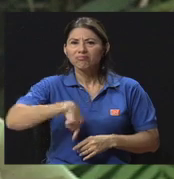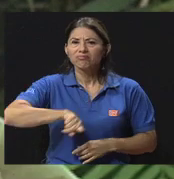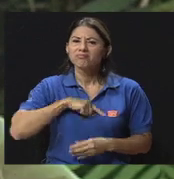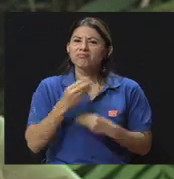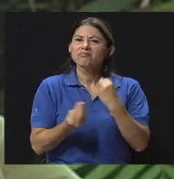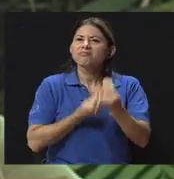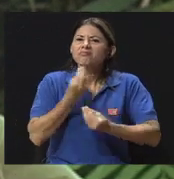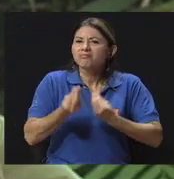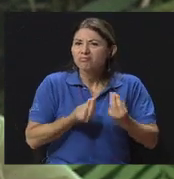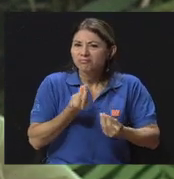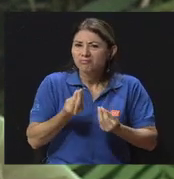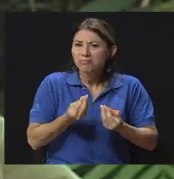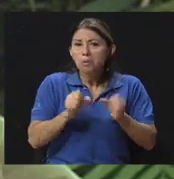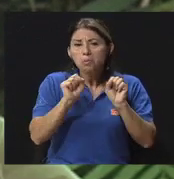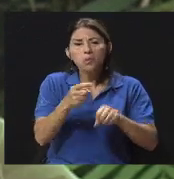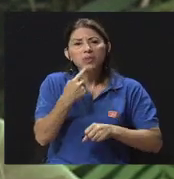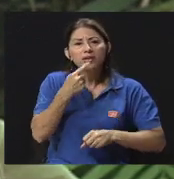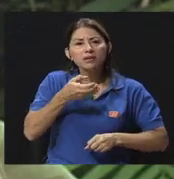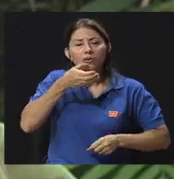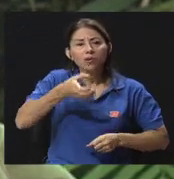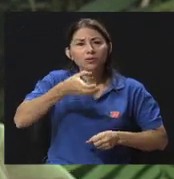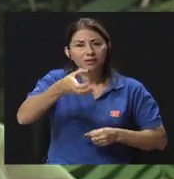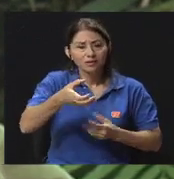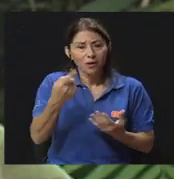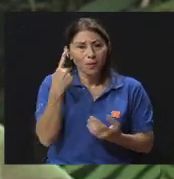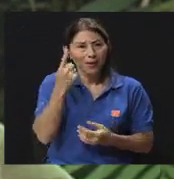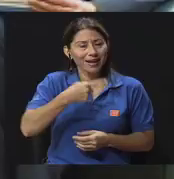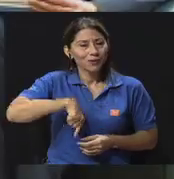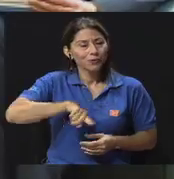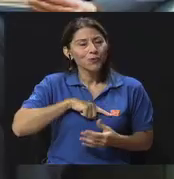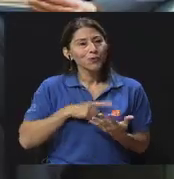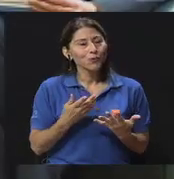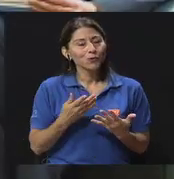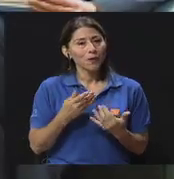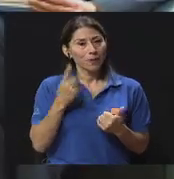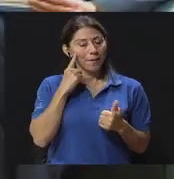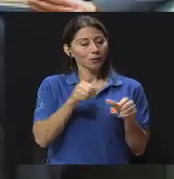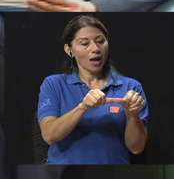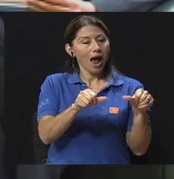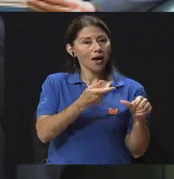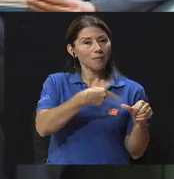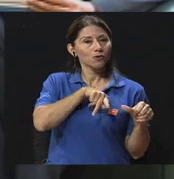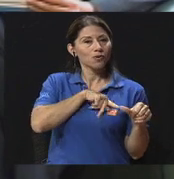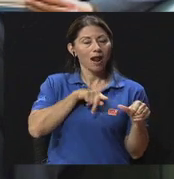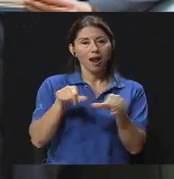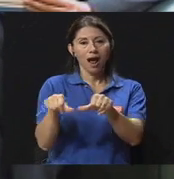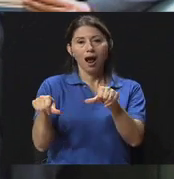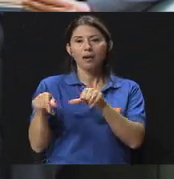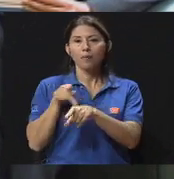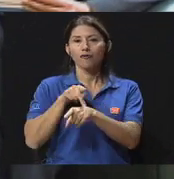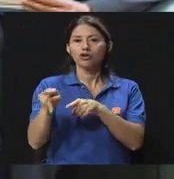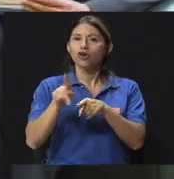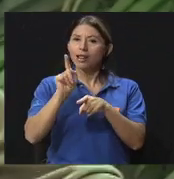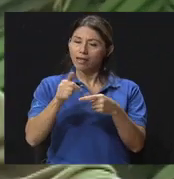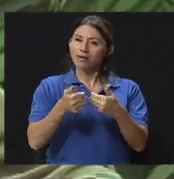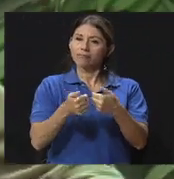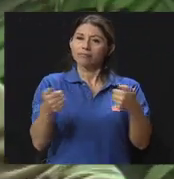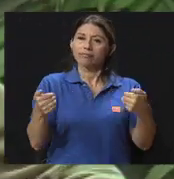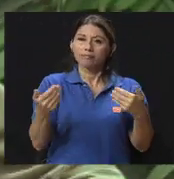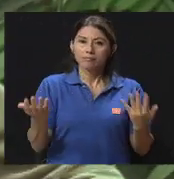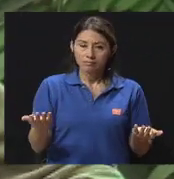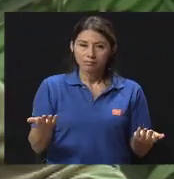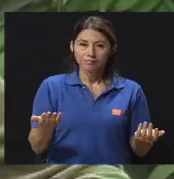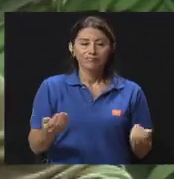¿Qué consejo nos podría dar también para dividir, vuelvo a lo mismo, lo personal de lo profesional? Bueno,